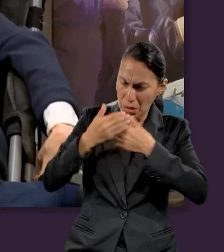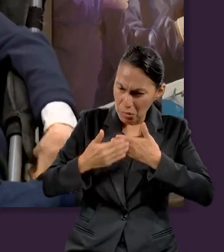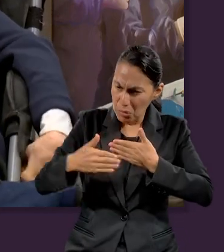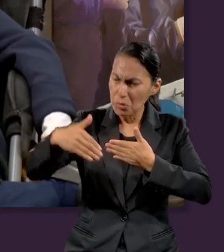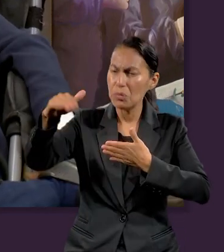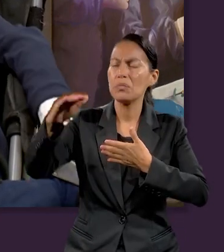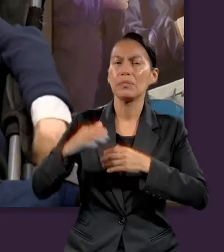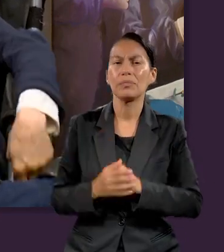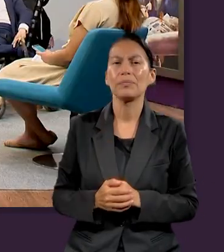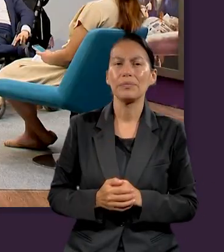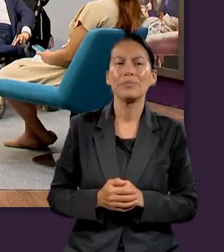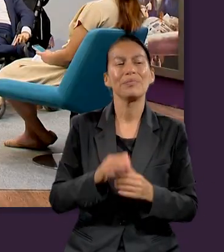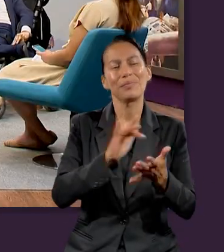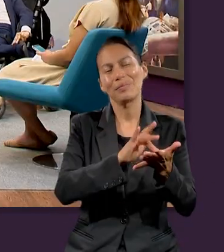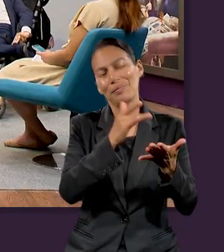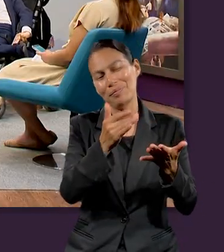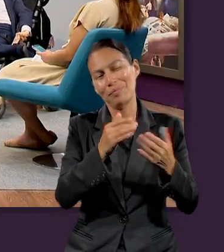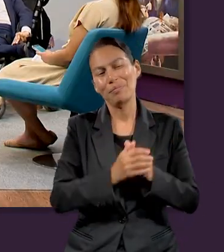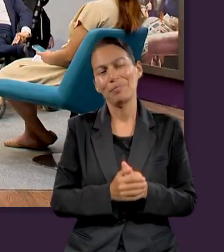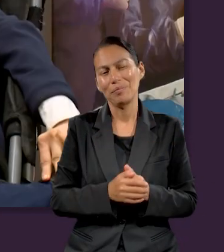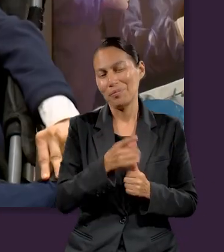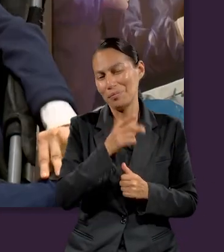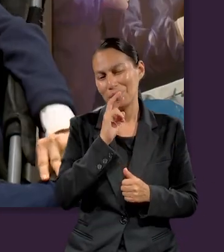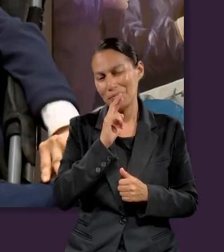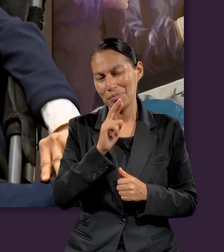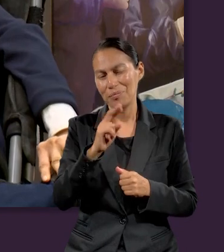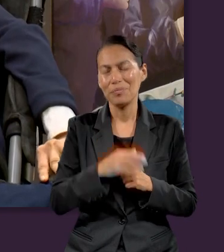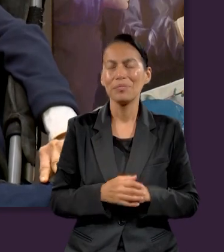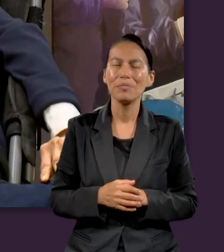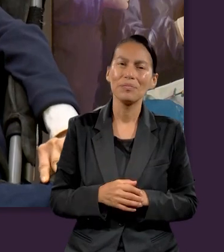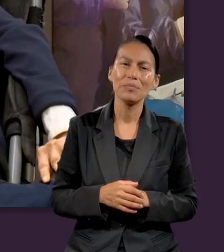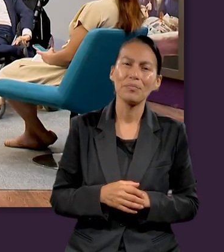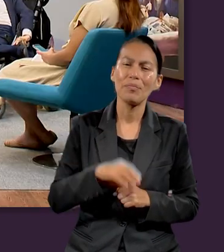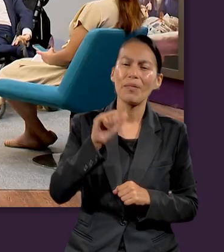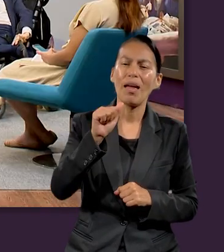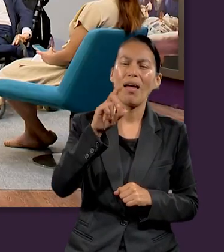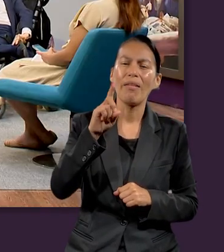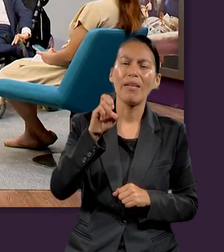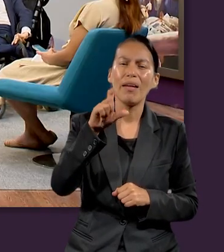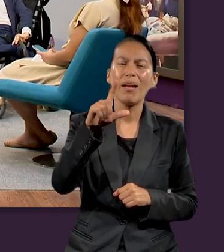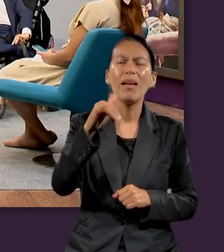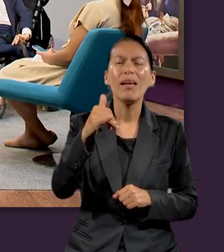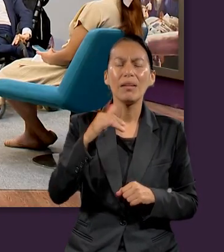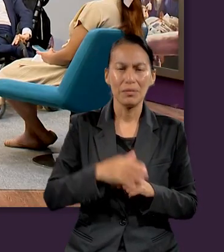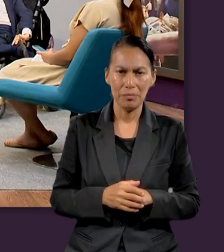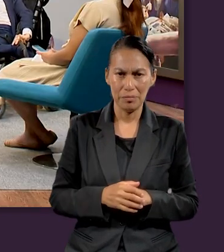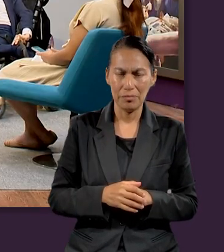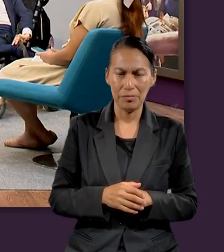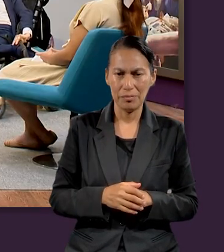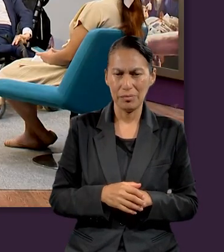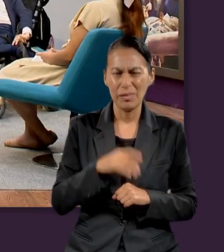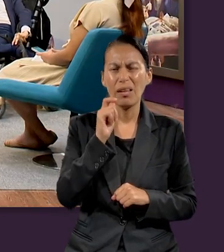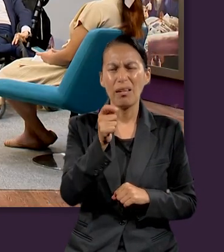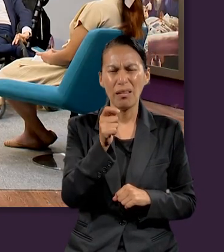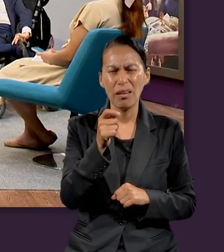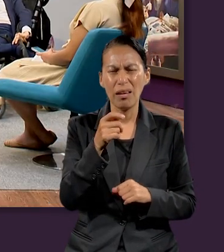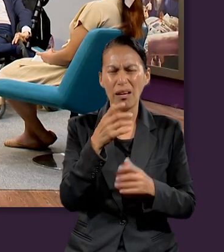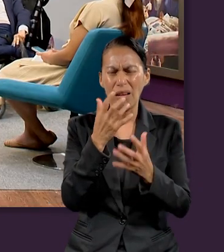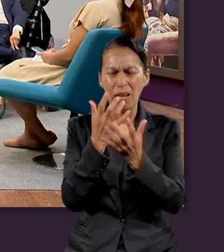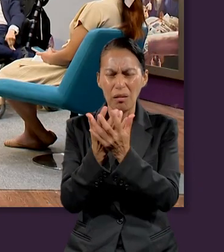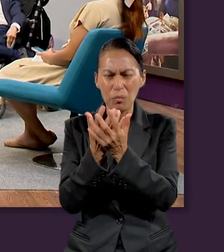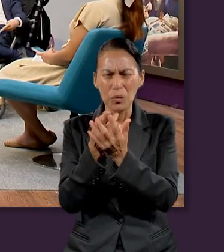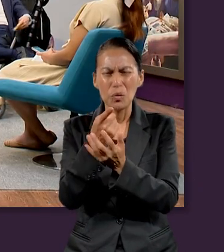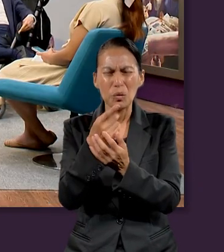semana que sigue. Gracias por tus respuestas. Adelie, ¿cómo ves tú esto del